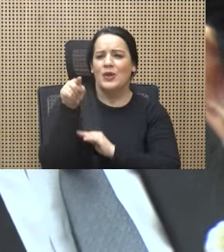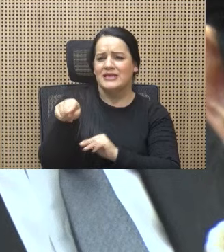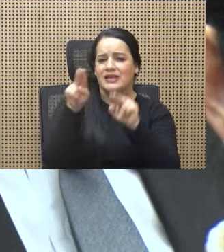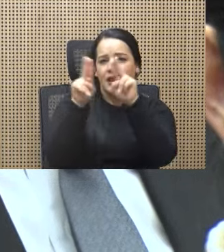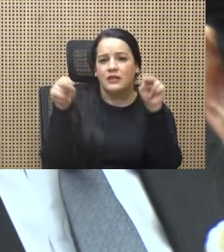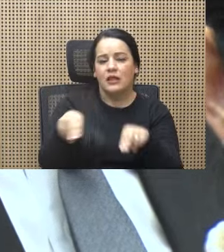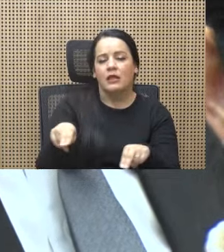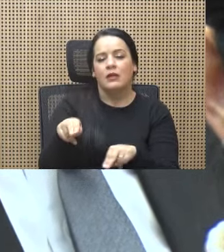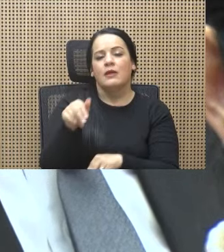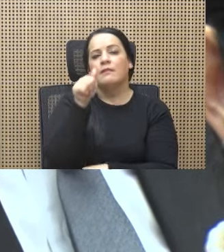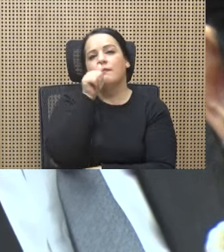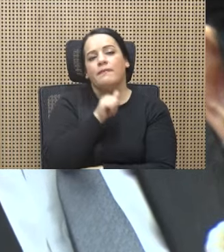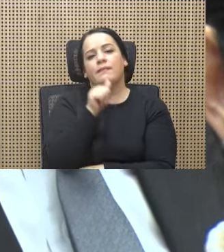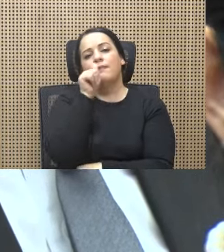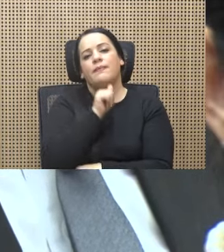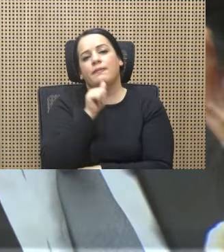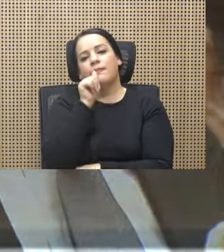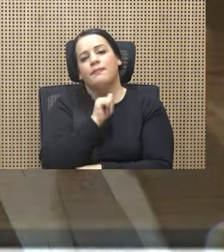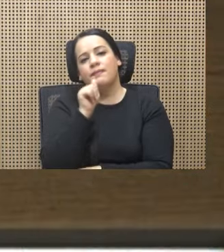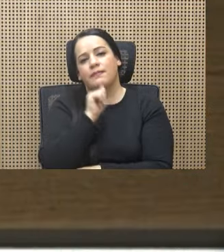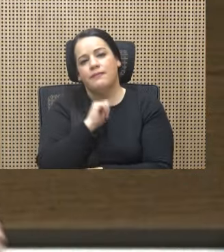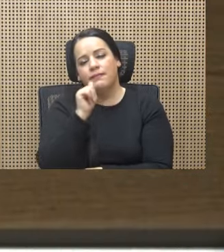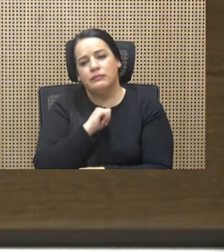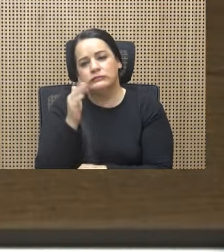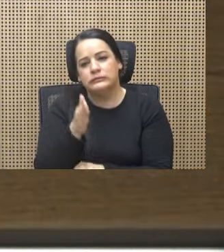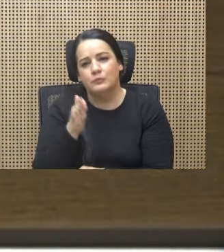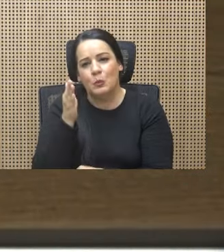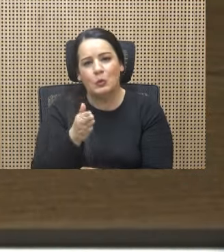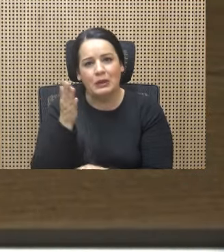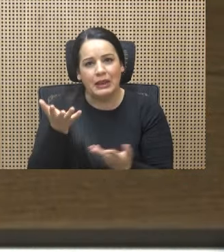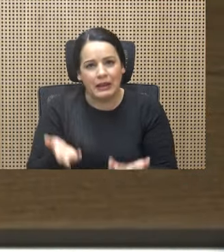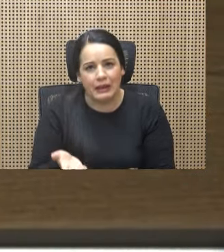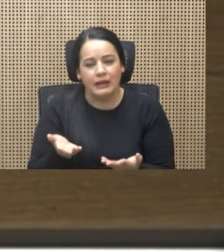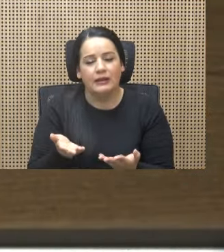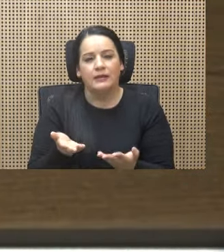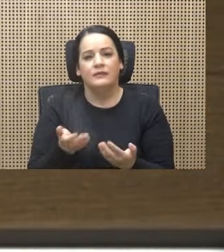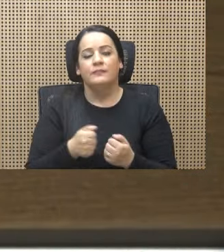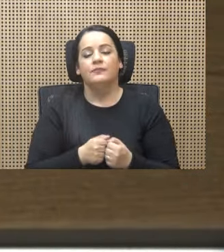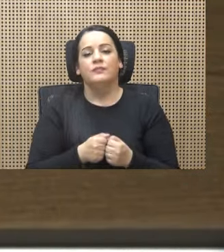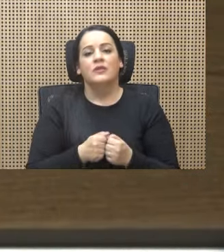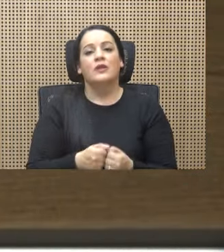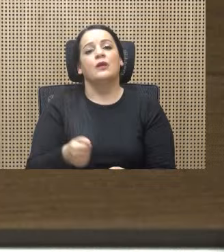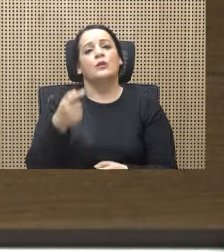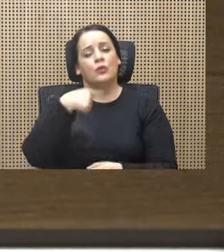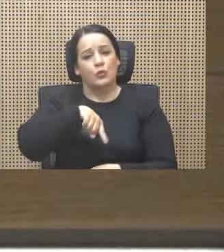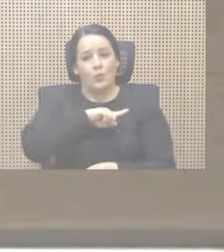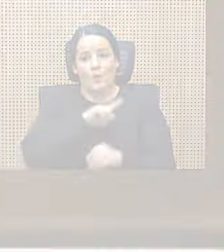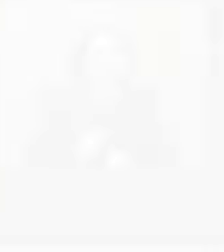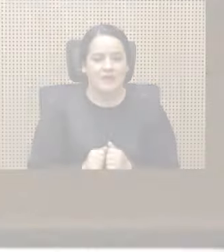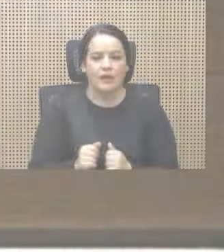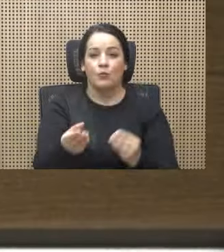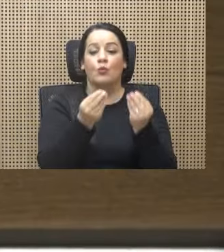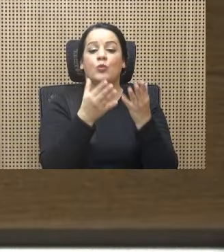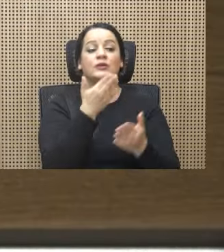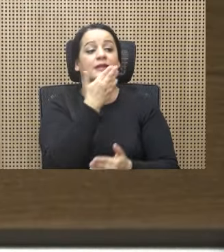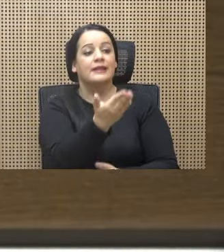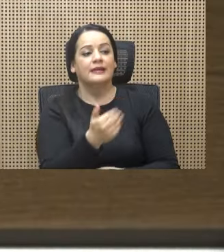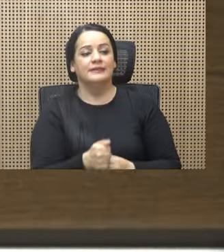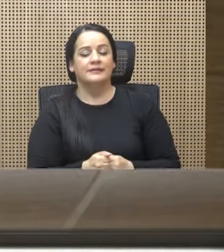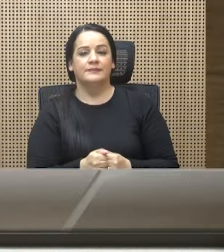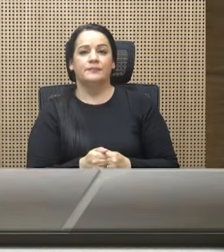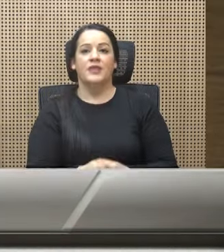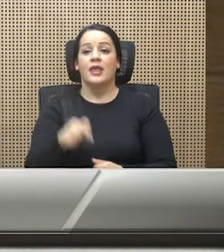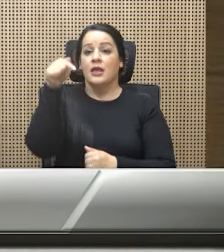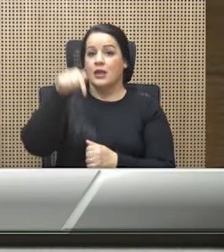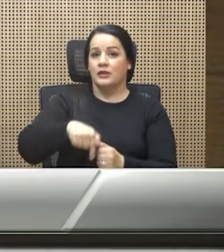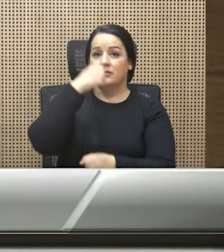que ya se inició la formación tecnológica que vendrá a sustituir el trabajo que llevaba a cabo la Fundación Omar Dengo. Este año